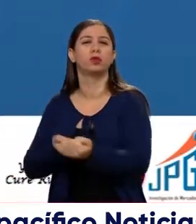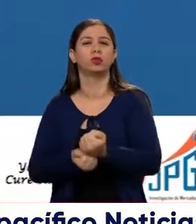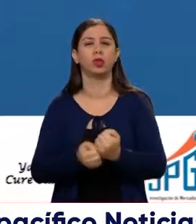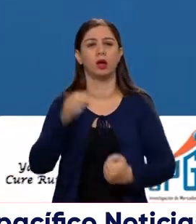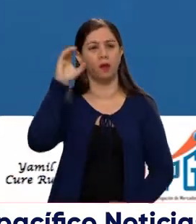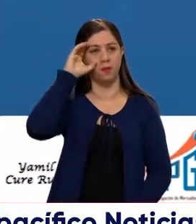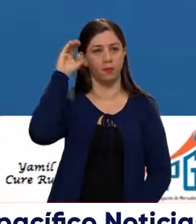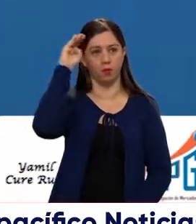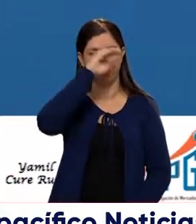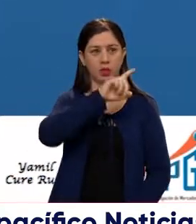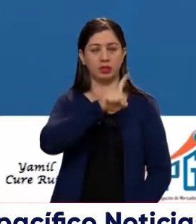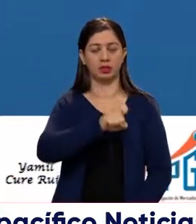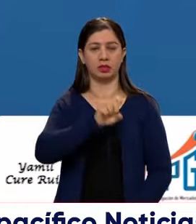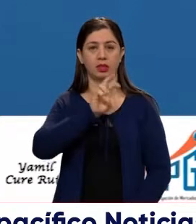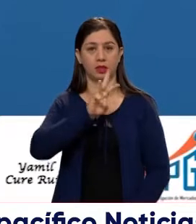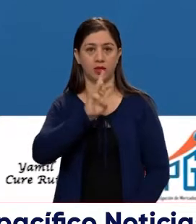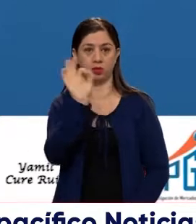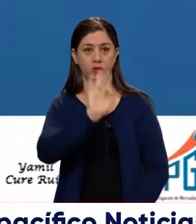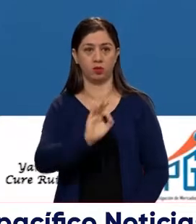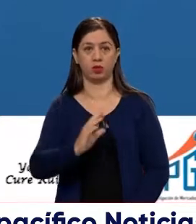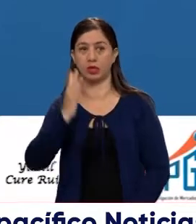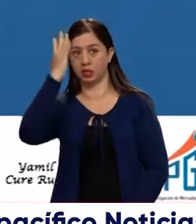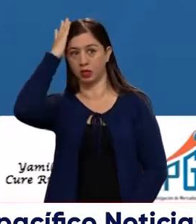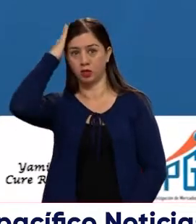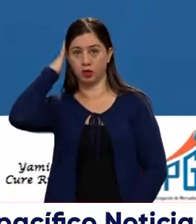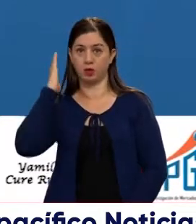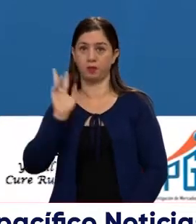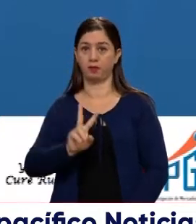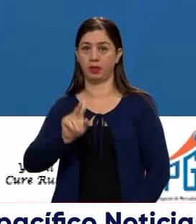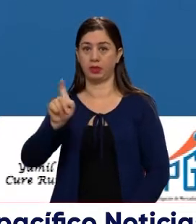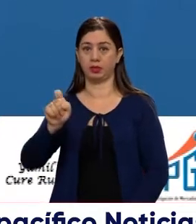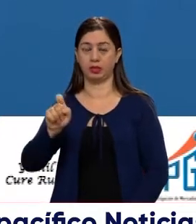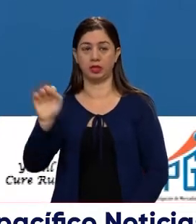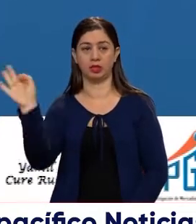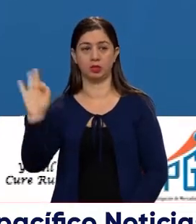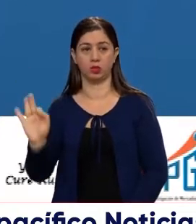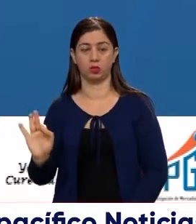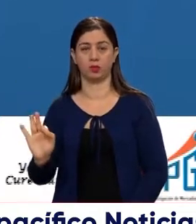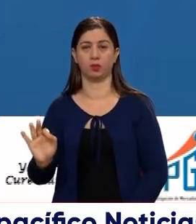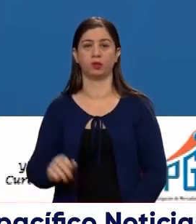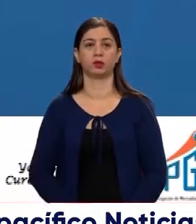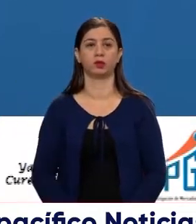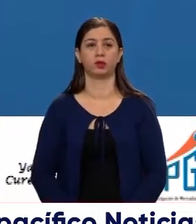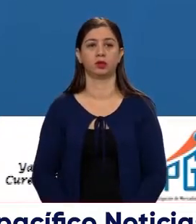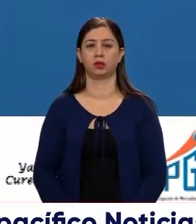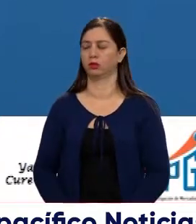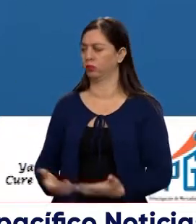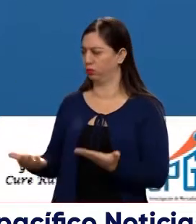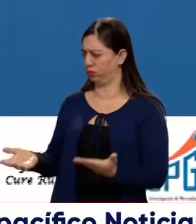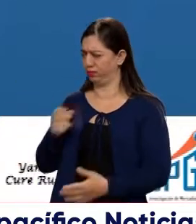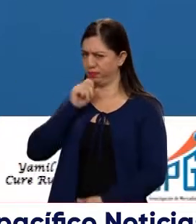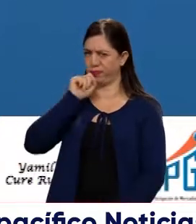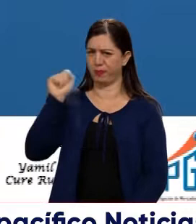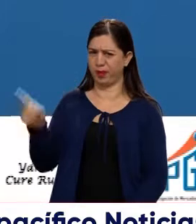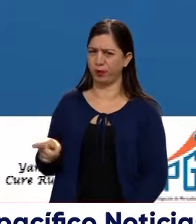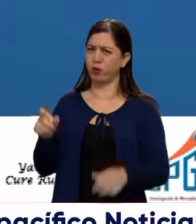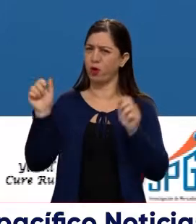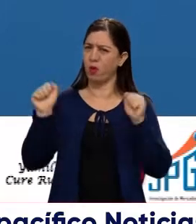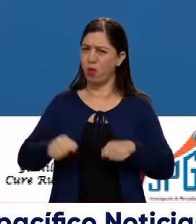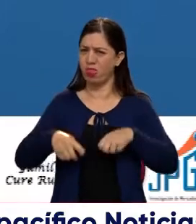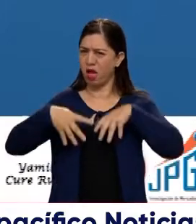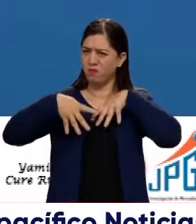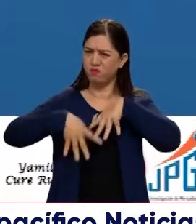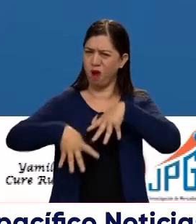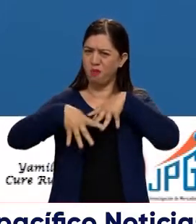Petro, 63%, Rodolfo Hernández, 26,3%. Yamil, ¿es posible que el estallido